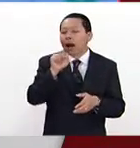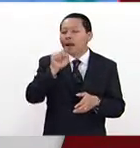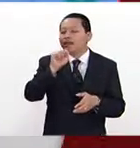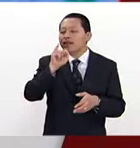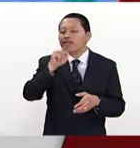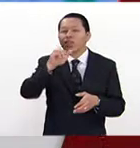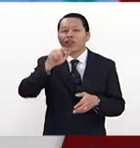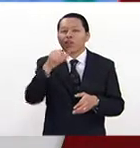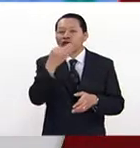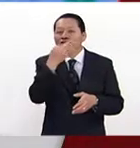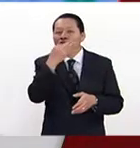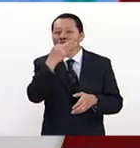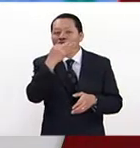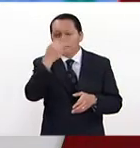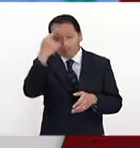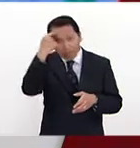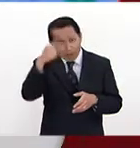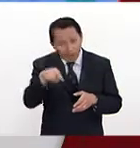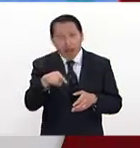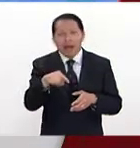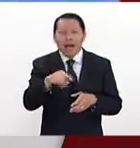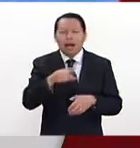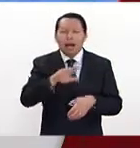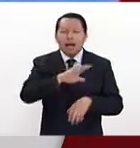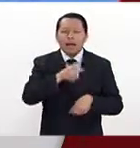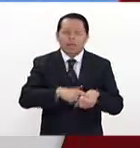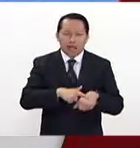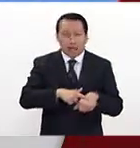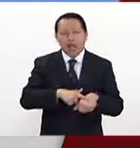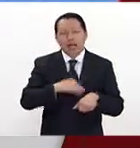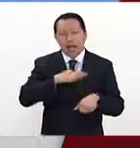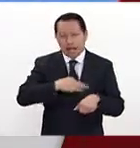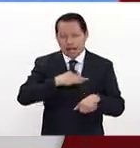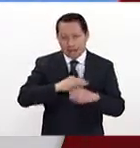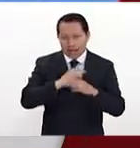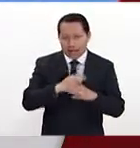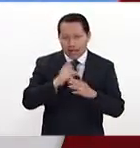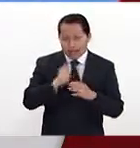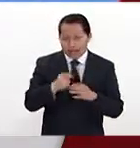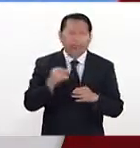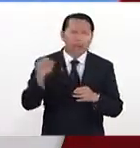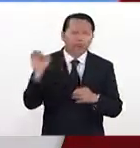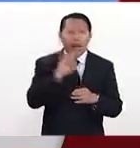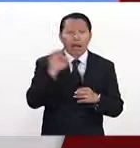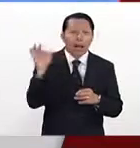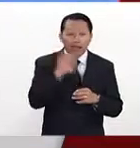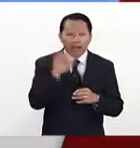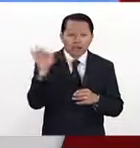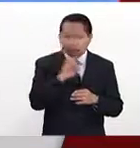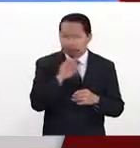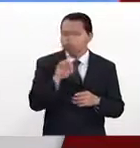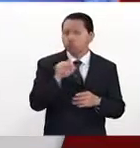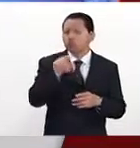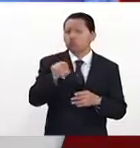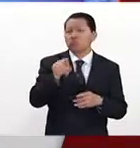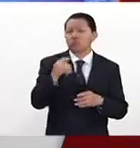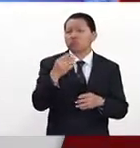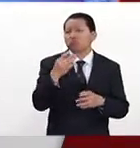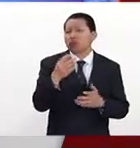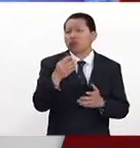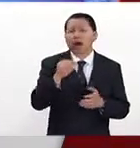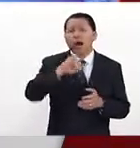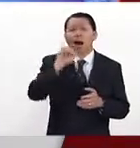crecimiento o evitar las infecciones en los animales. De tal suerte que es probable que tú nunca hayas tomado un antibiótico,